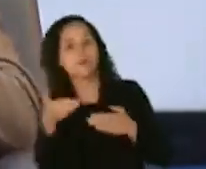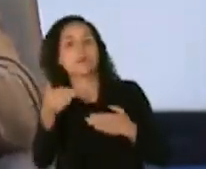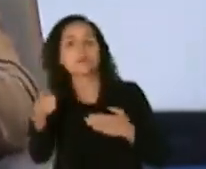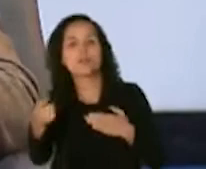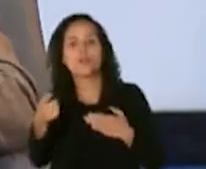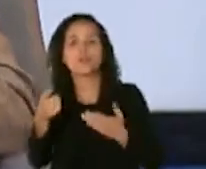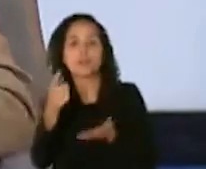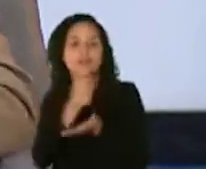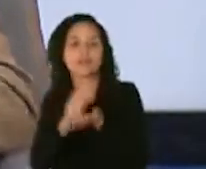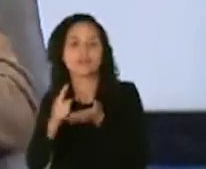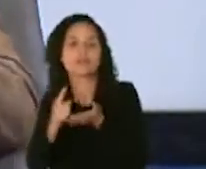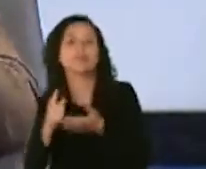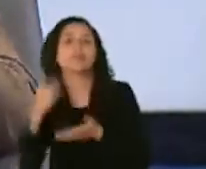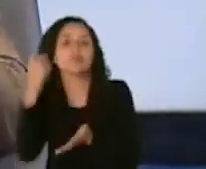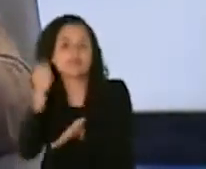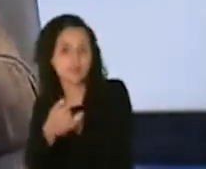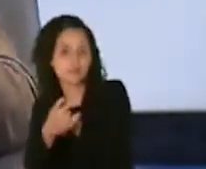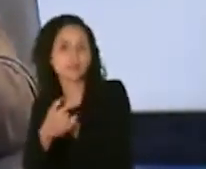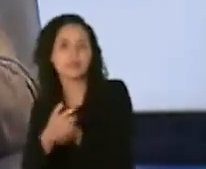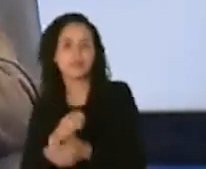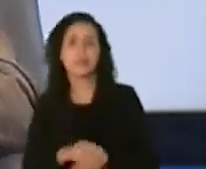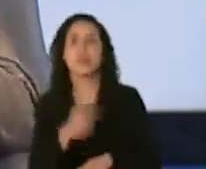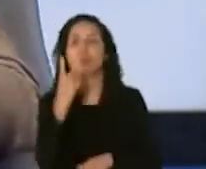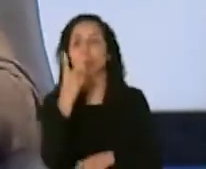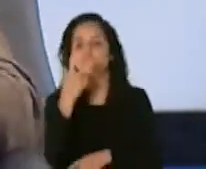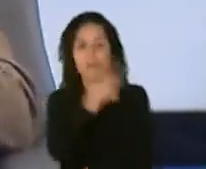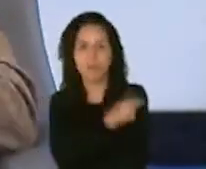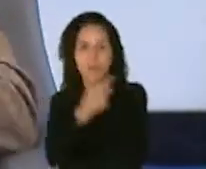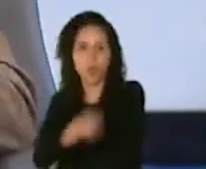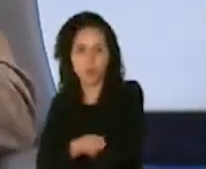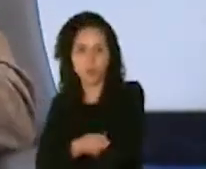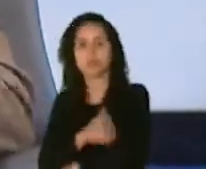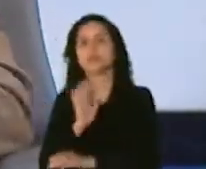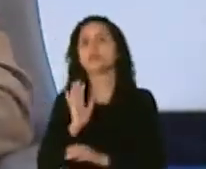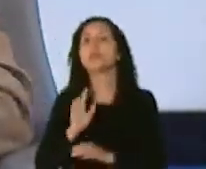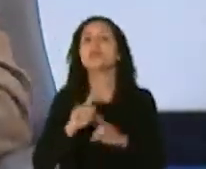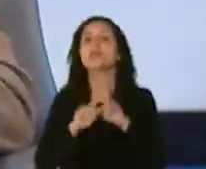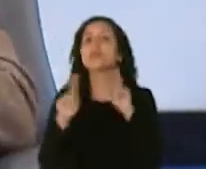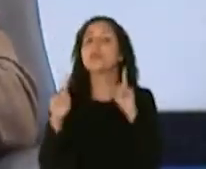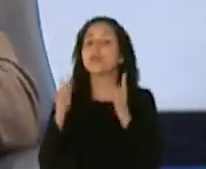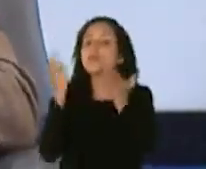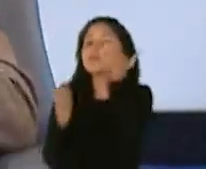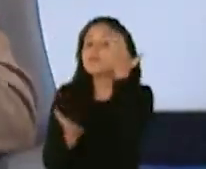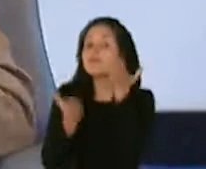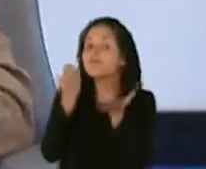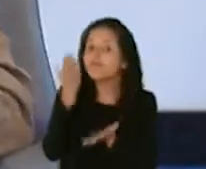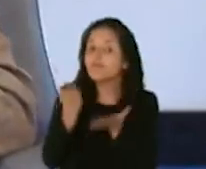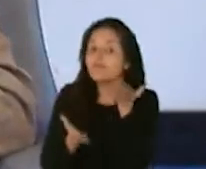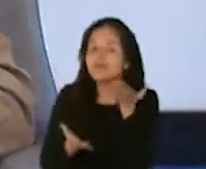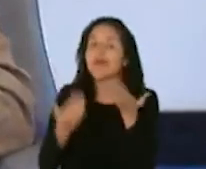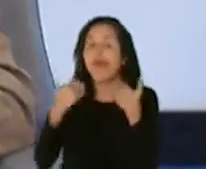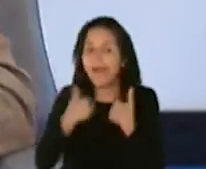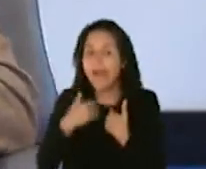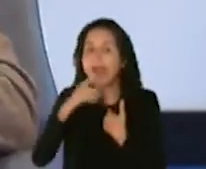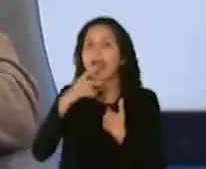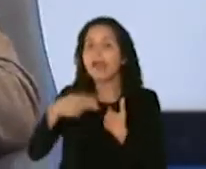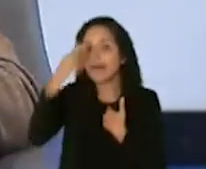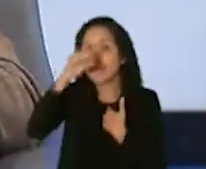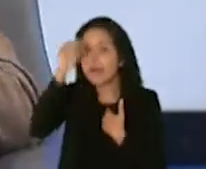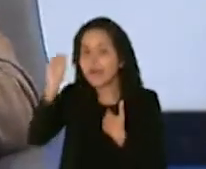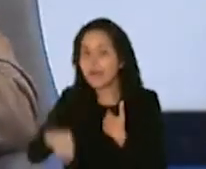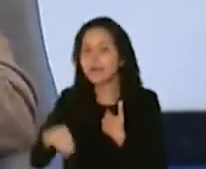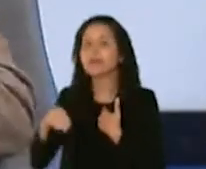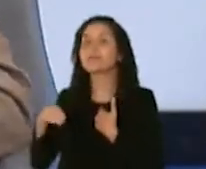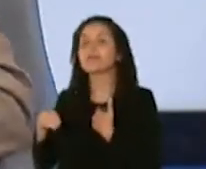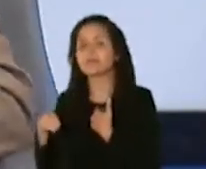próxima semana son dos dosis y posiblemente pero eso lo vamos a aprender en el camino cabe la posibilidad algunos expertos dicen